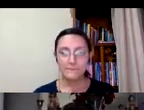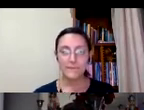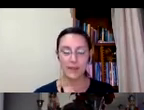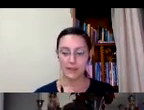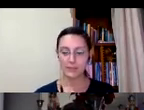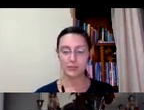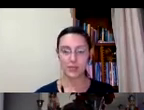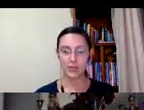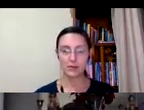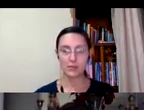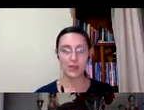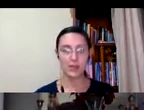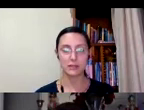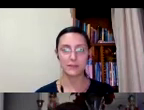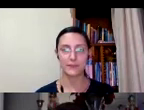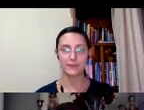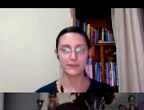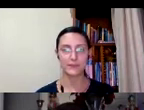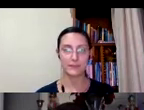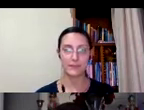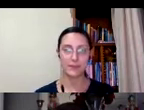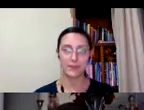no veamos si hay algo más